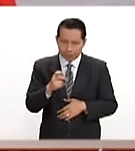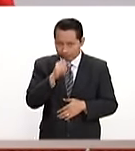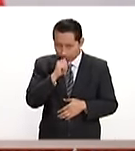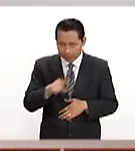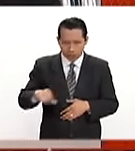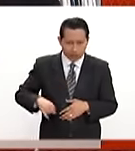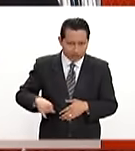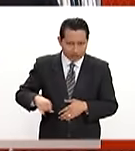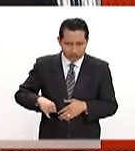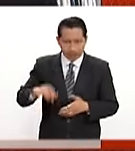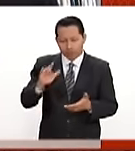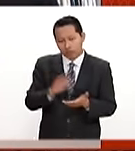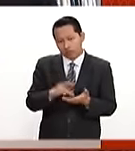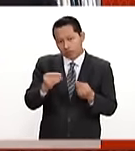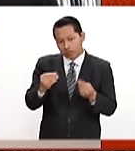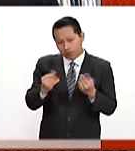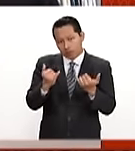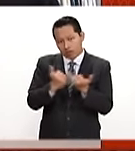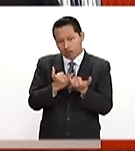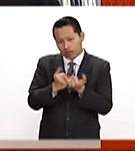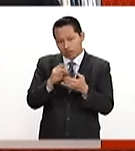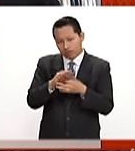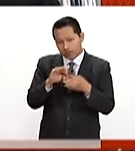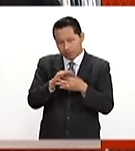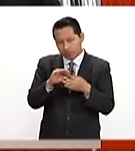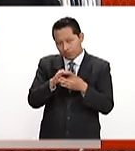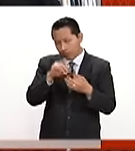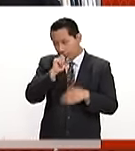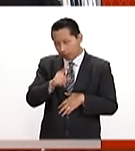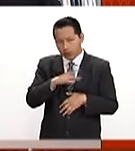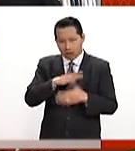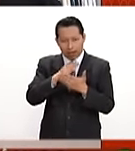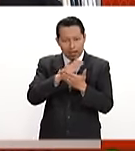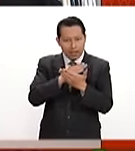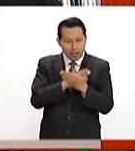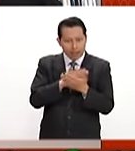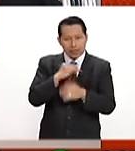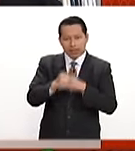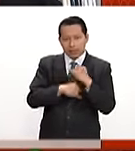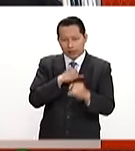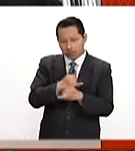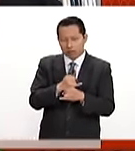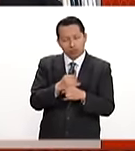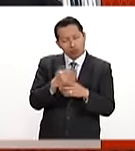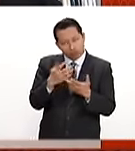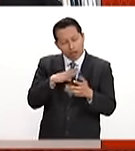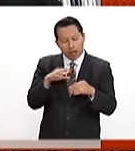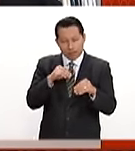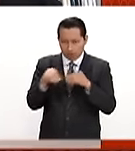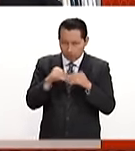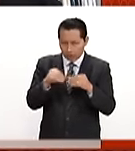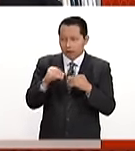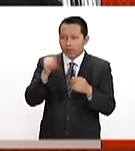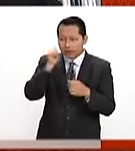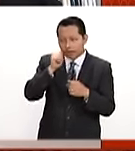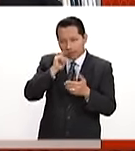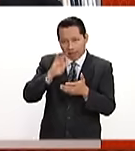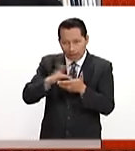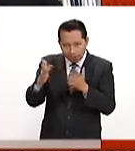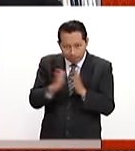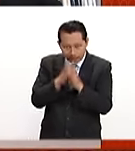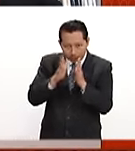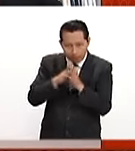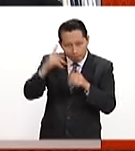interesante, gracias. Gracias, nos vas a entender que la agenda internacional está muy movida. Afortunadamente, contamos con tu participación para